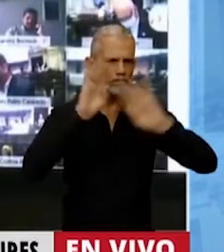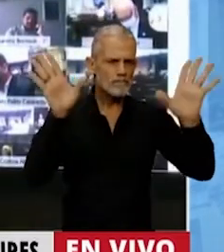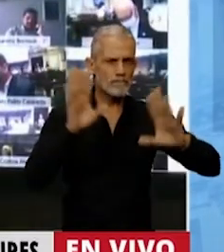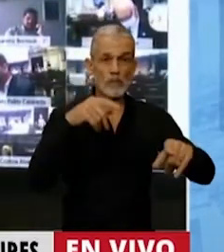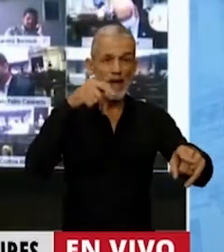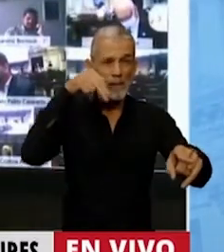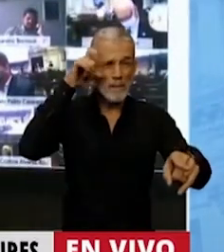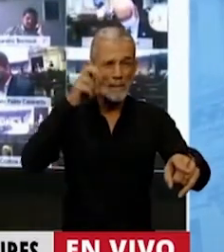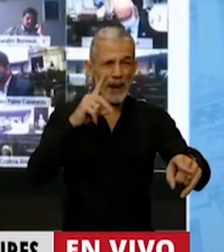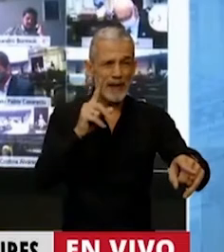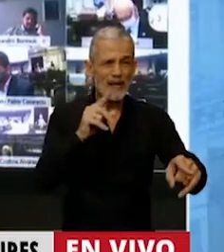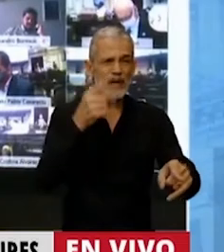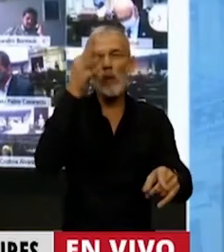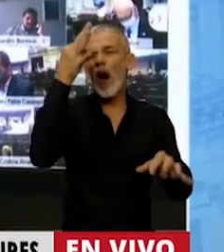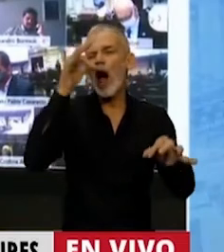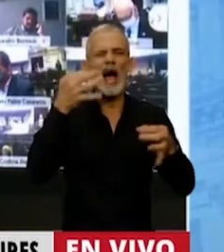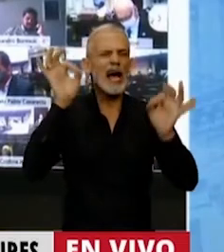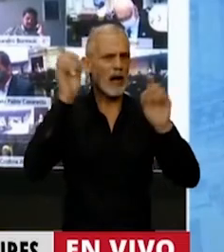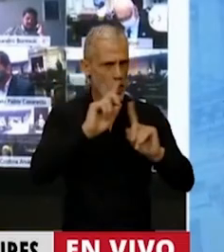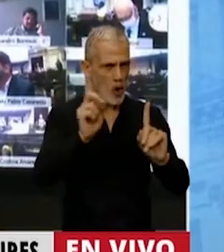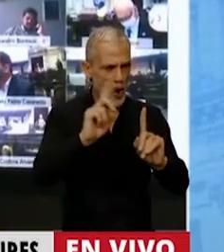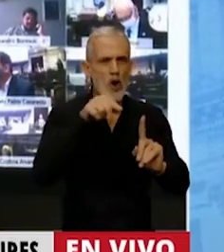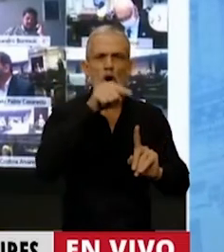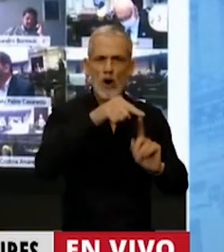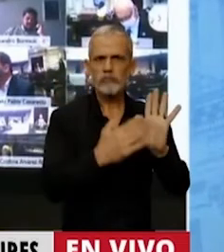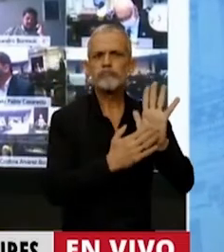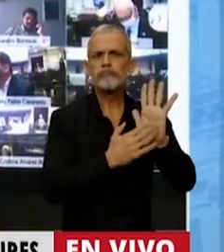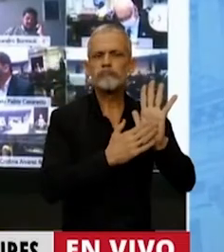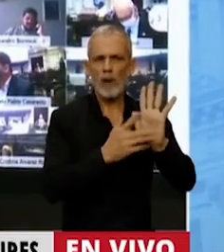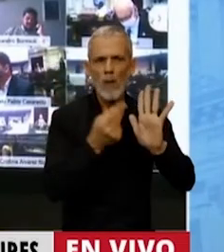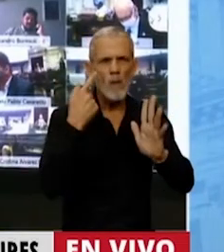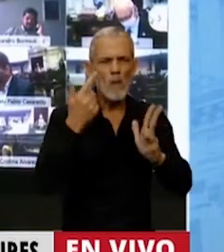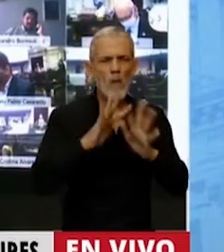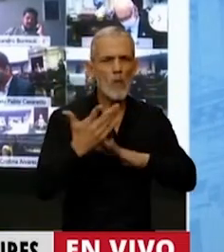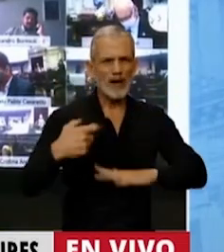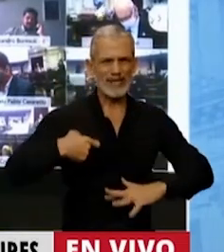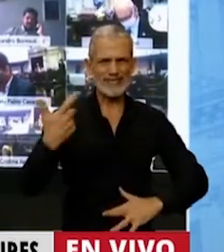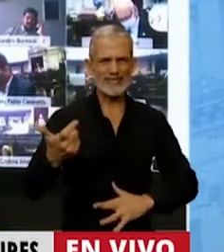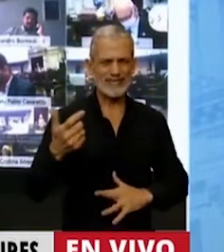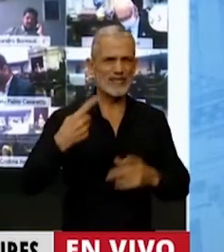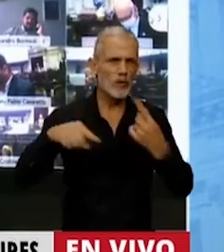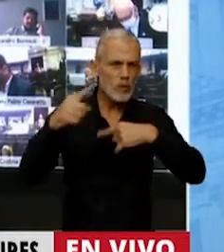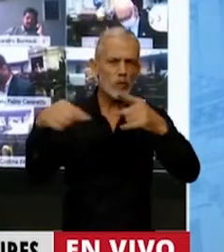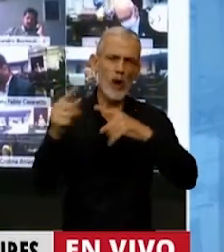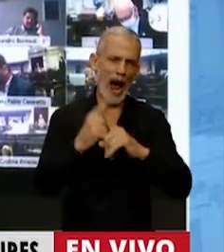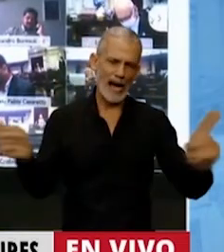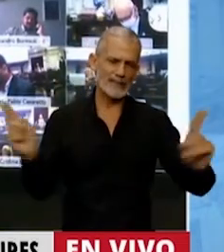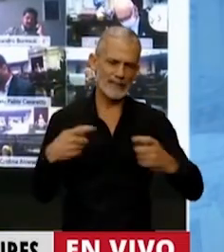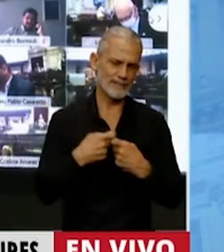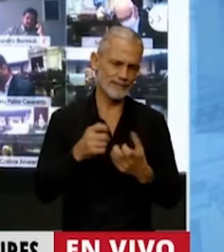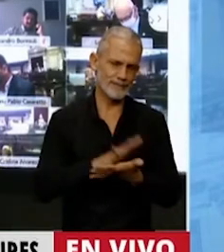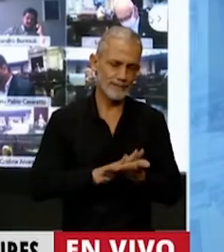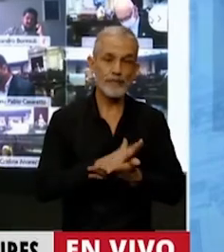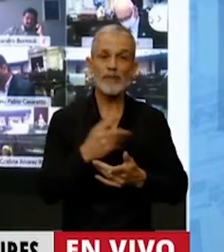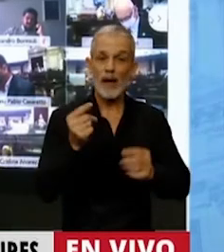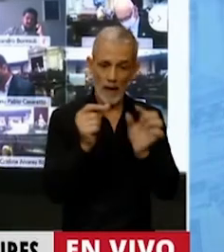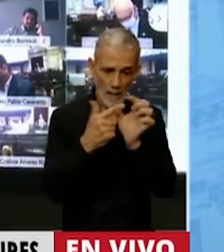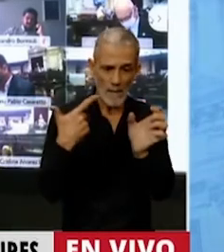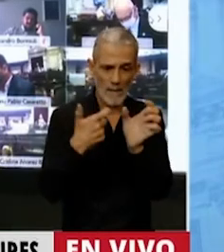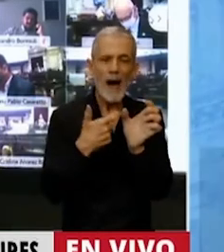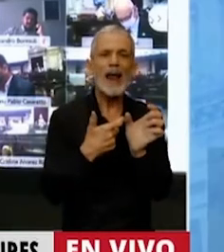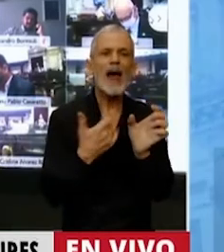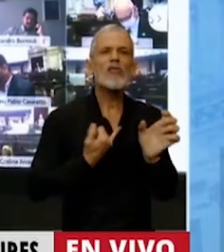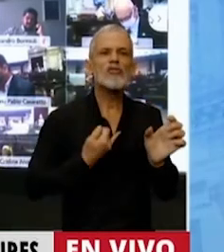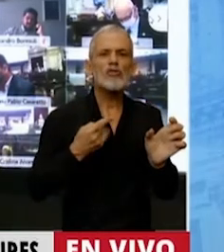Pedraza no es la excepción. Pedraza es la representación de esa burocracia sindical con la que gobiernan. La bala que mató Mariano